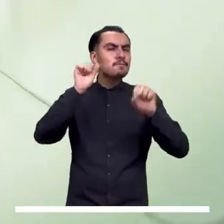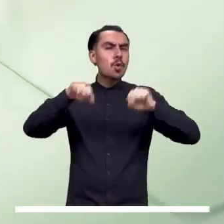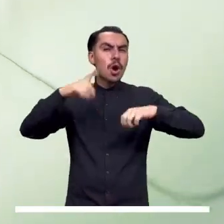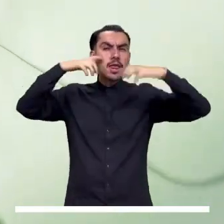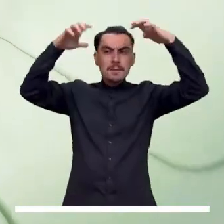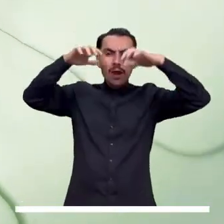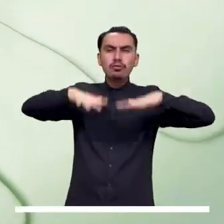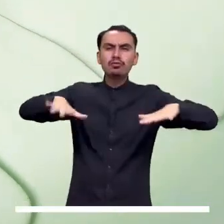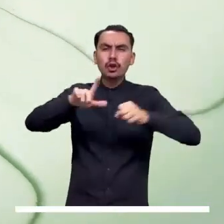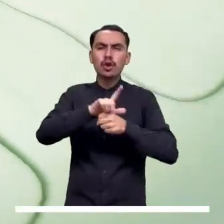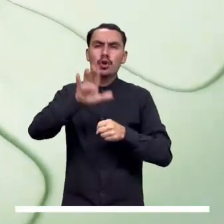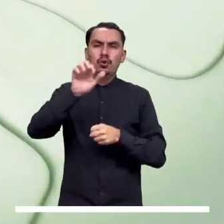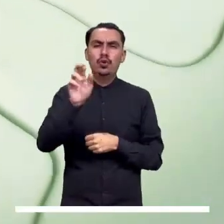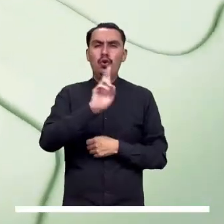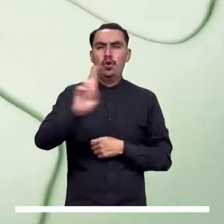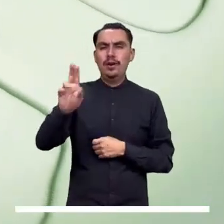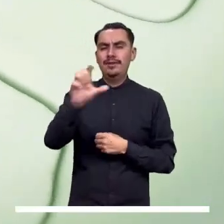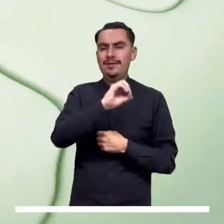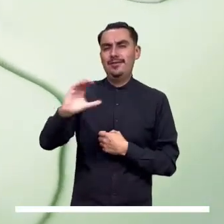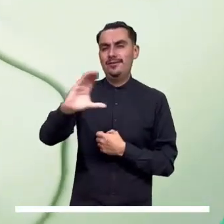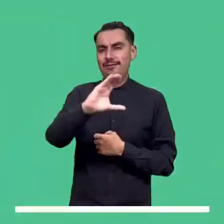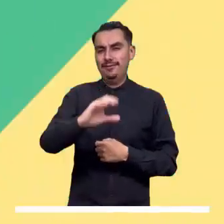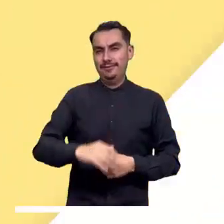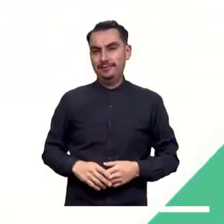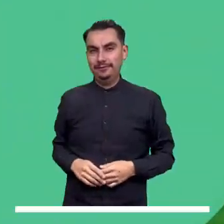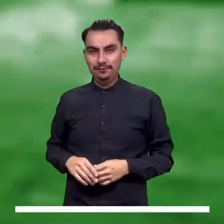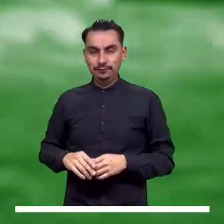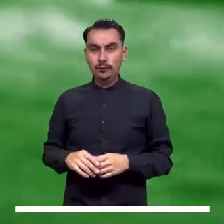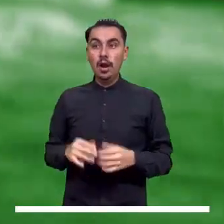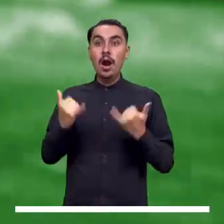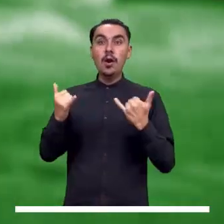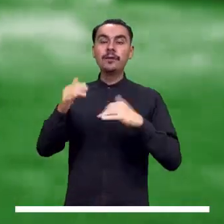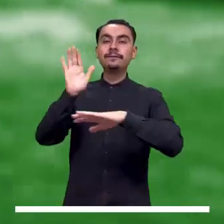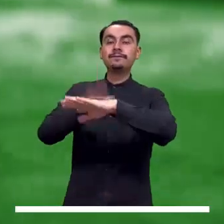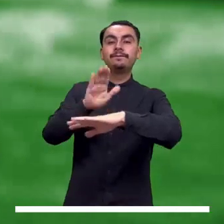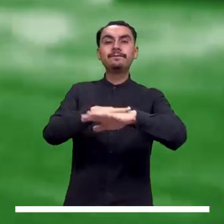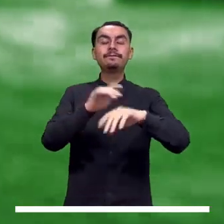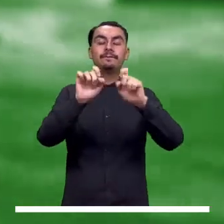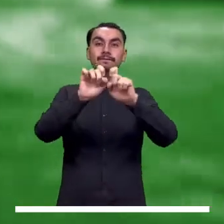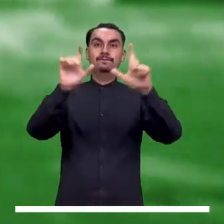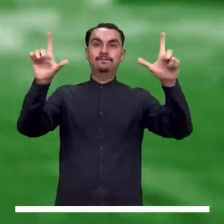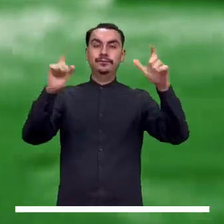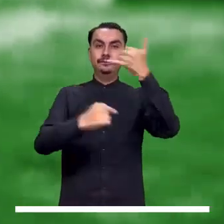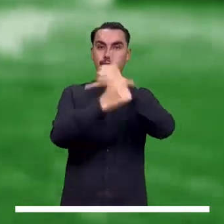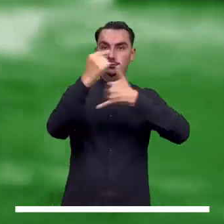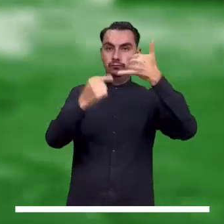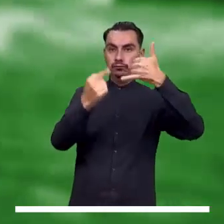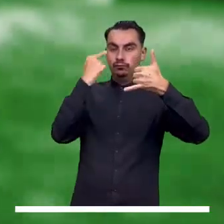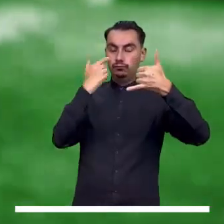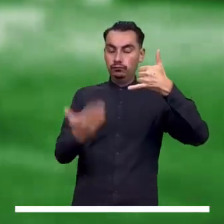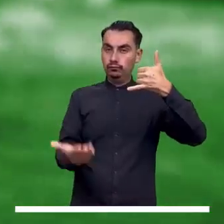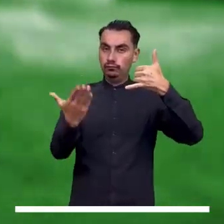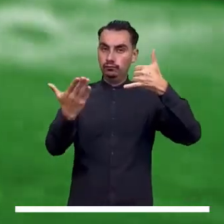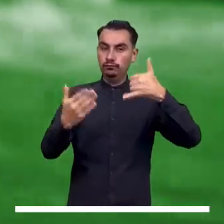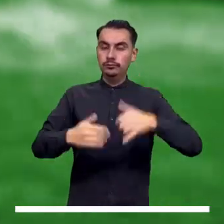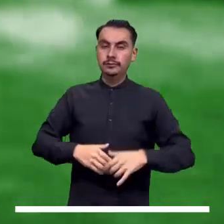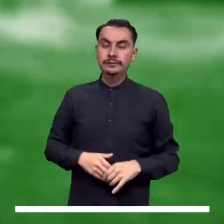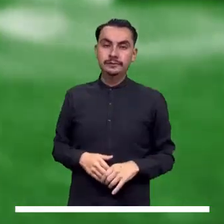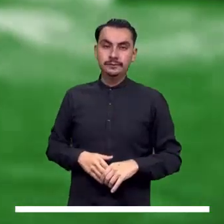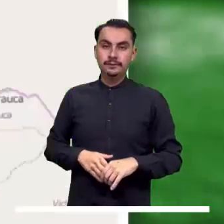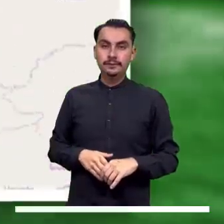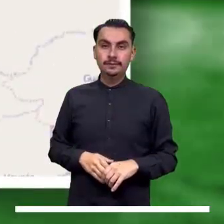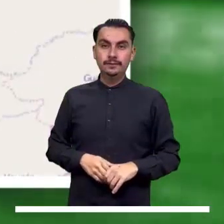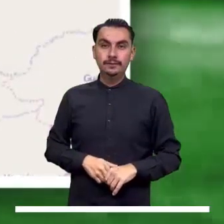podrían experimentar en el nororiente y occidente. En este apartado les presentamos un resumen de las alertas que se encuentran